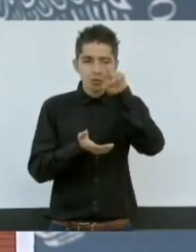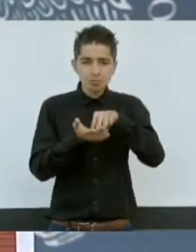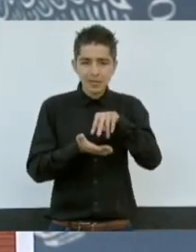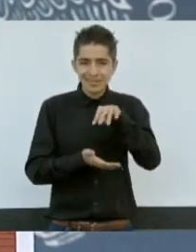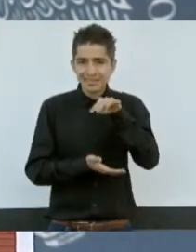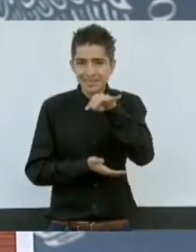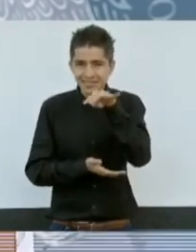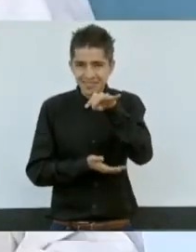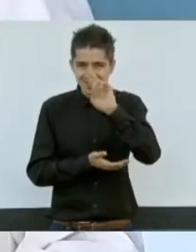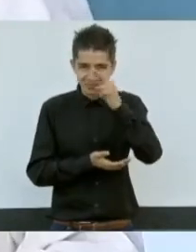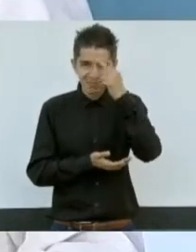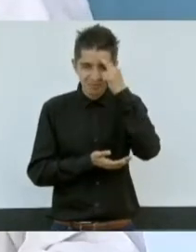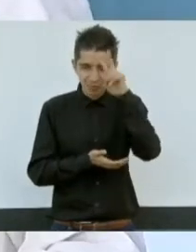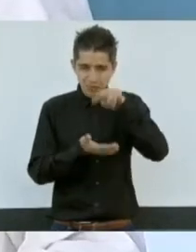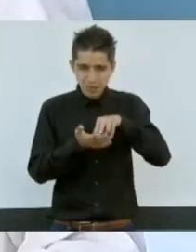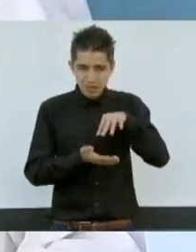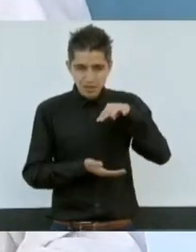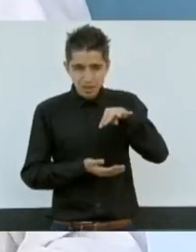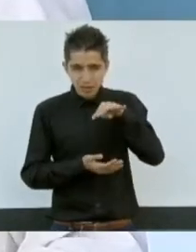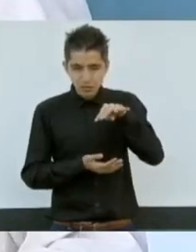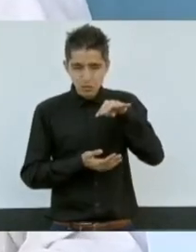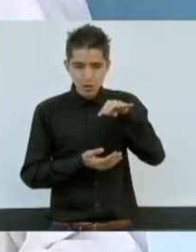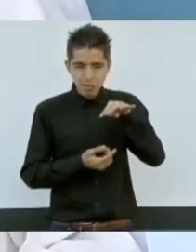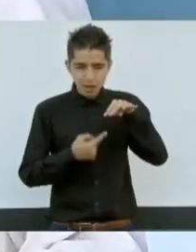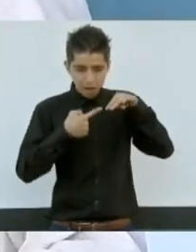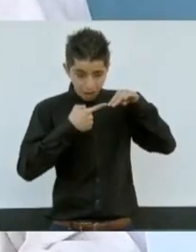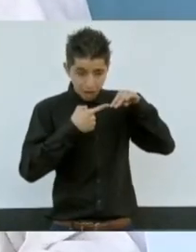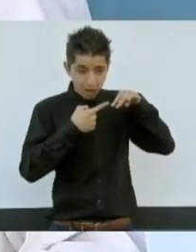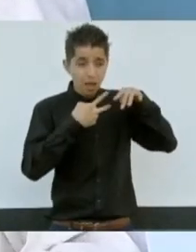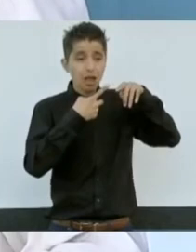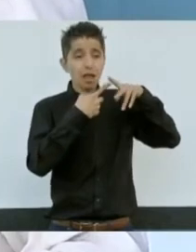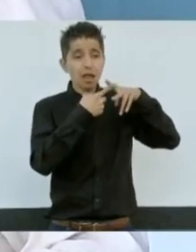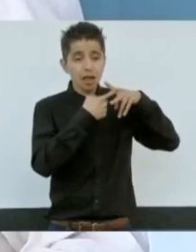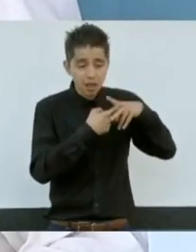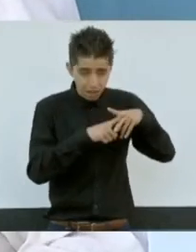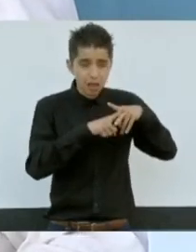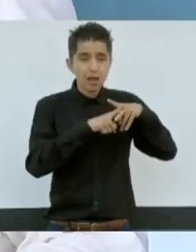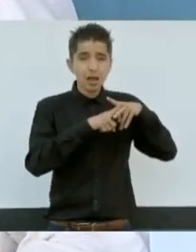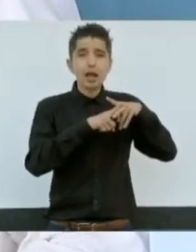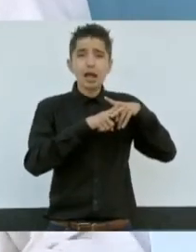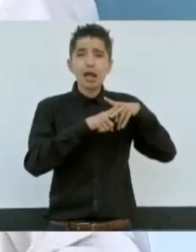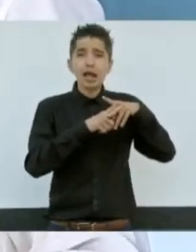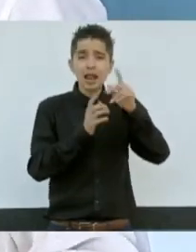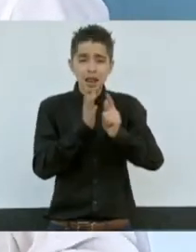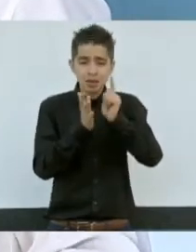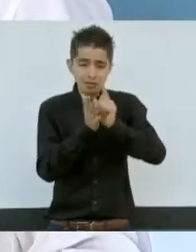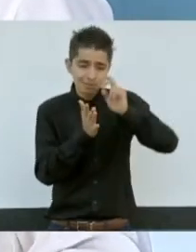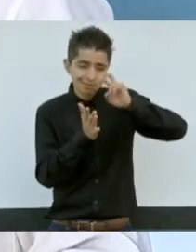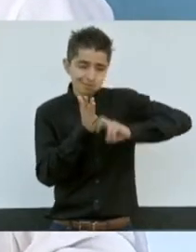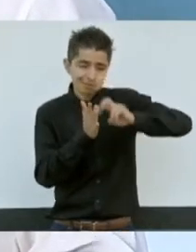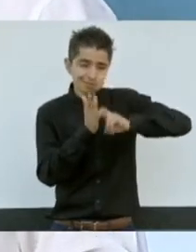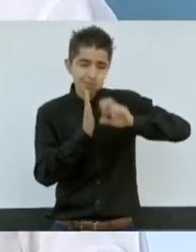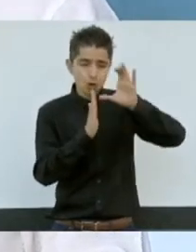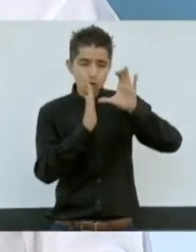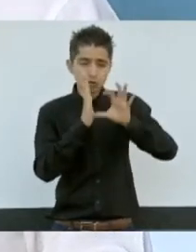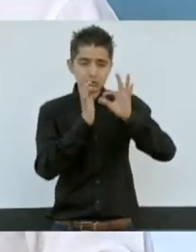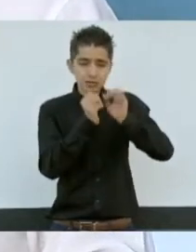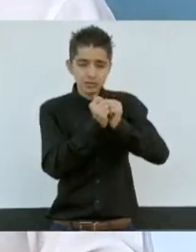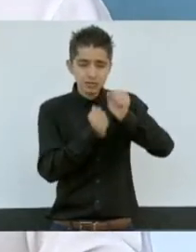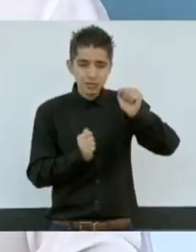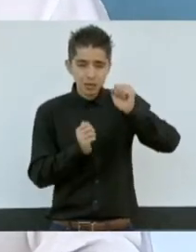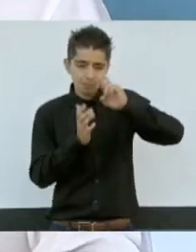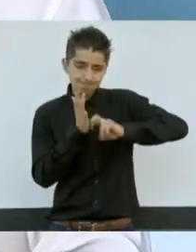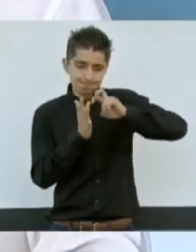se llevó a cabo la reforma constitucional para crear la